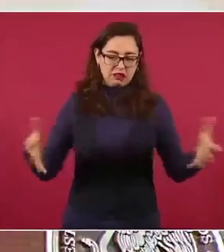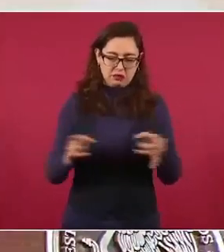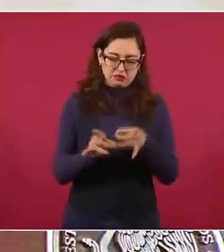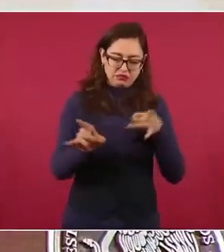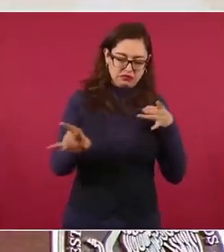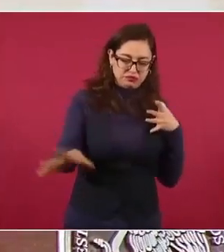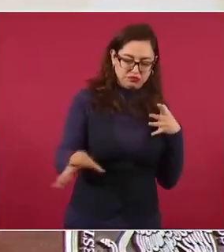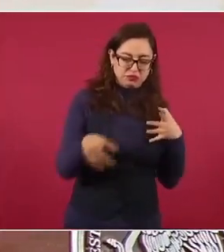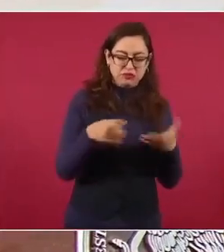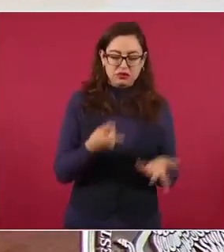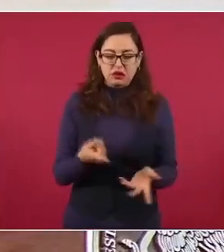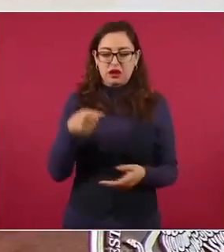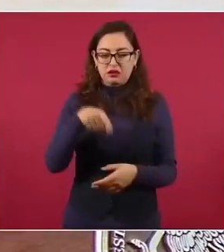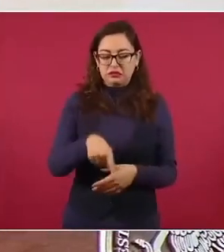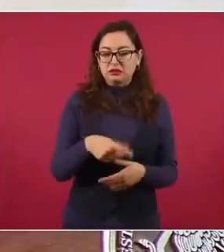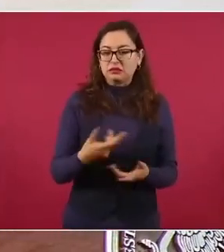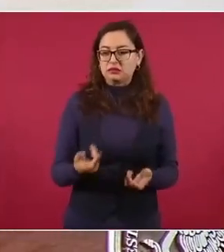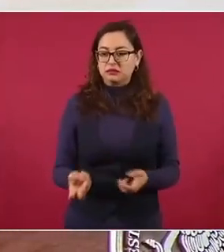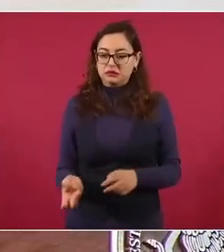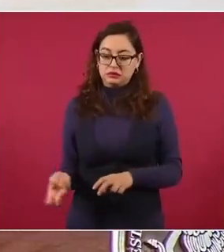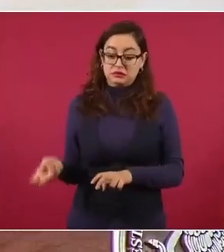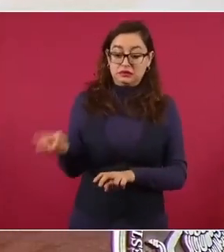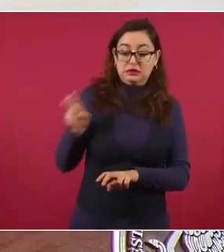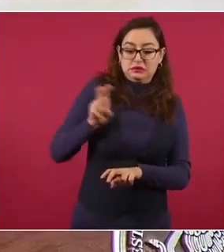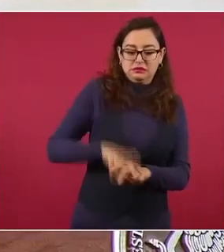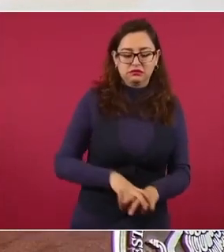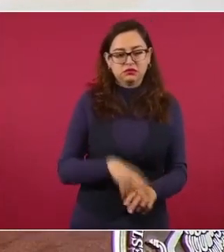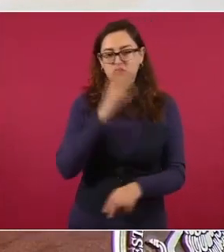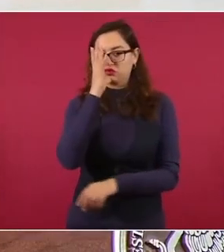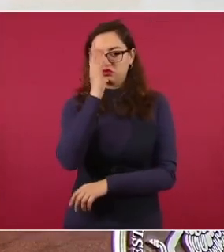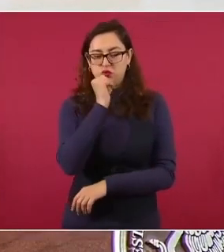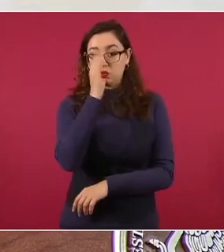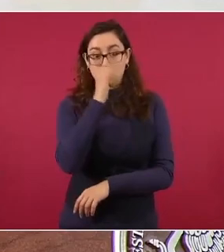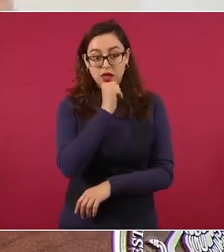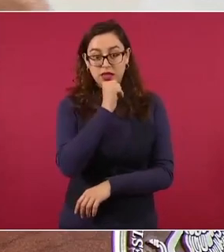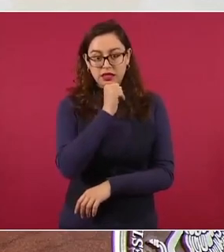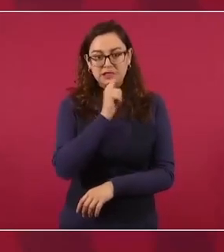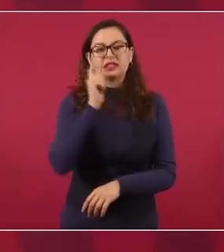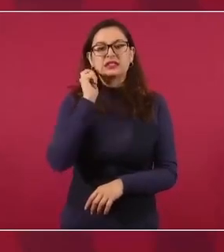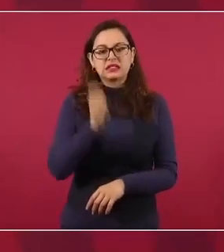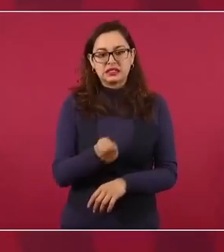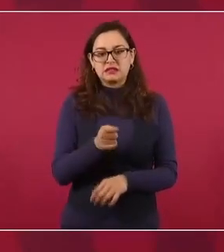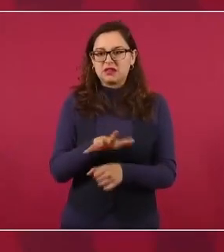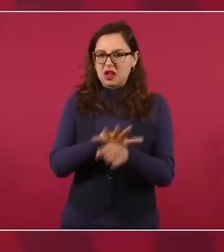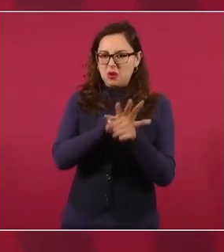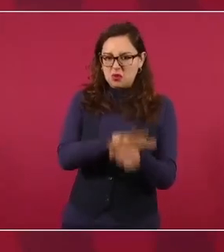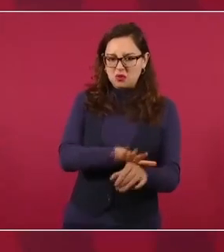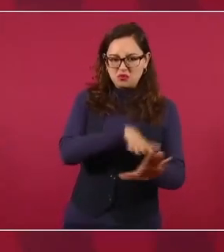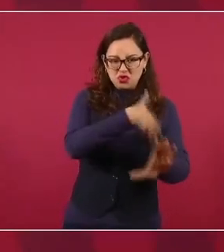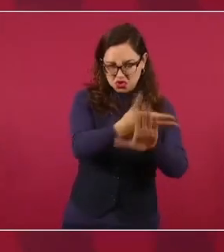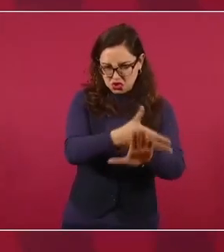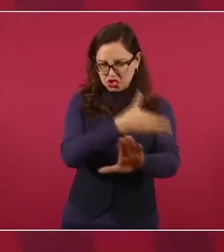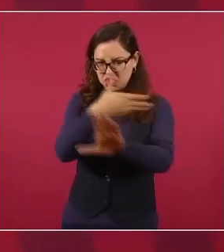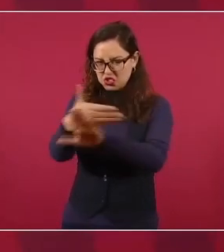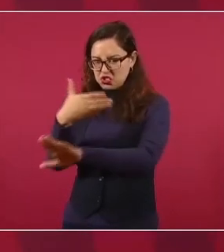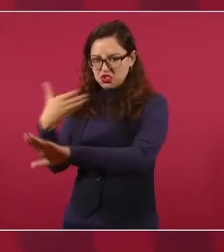O no se puede gobernar oprimiendo al pueblo,